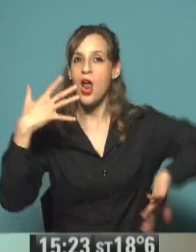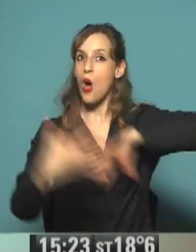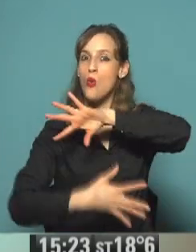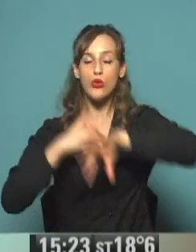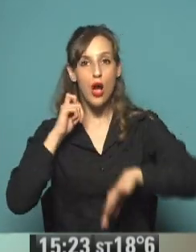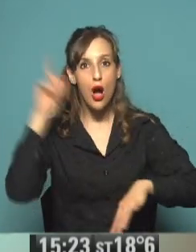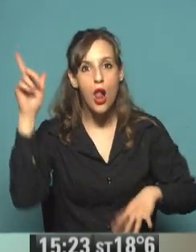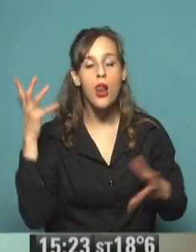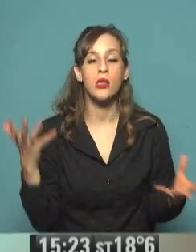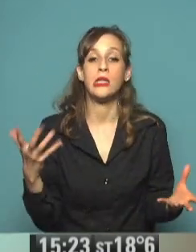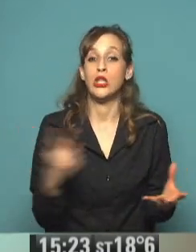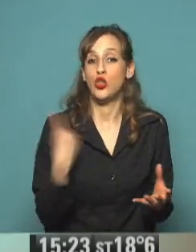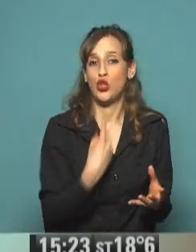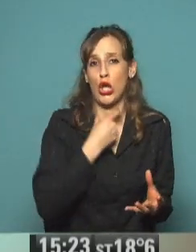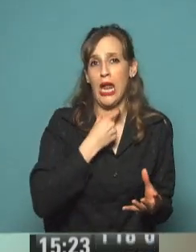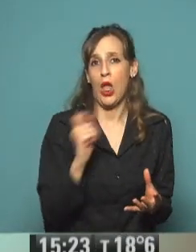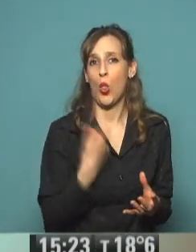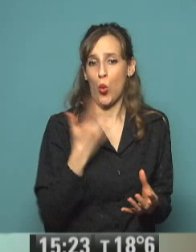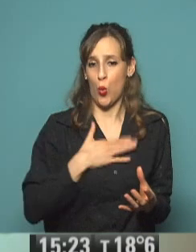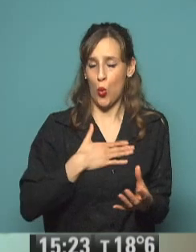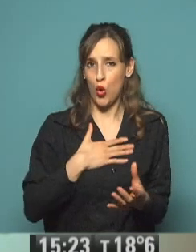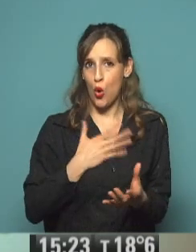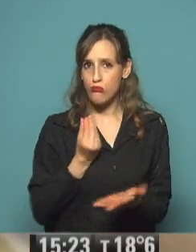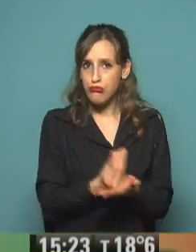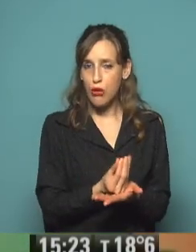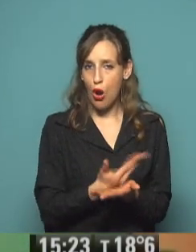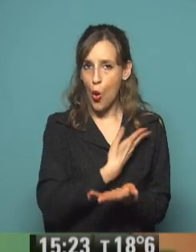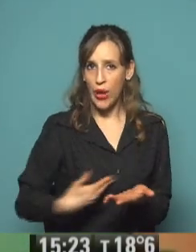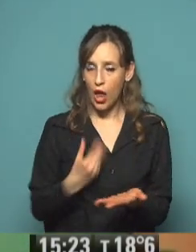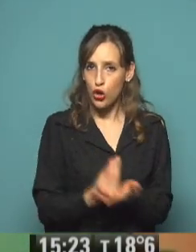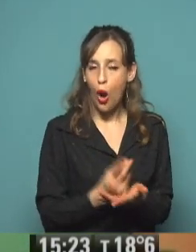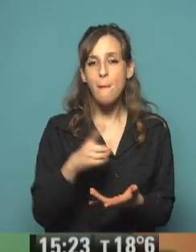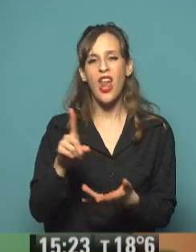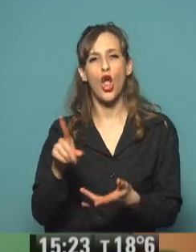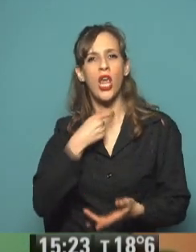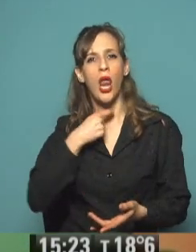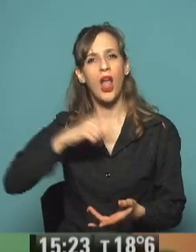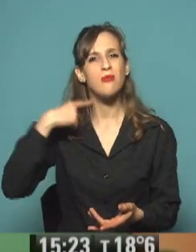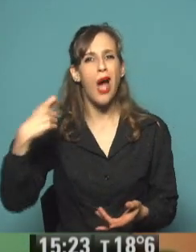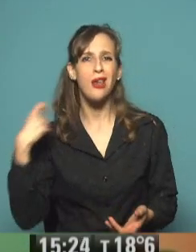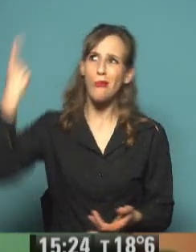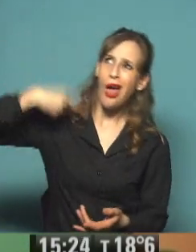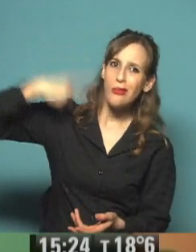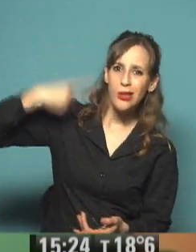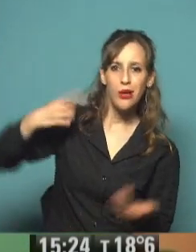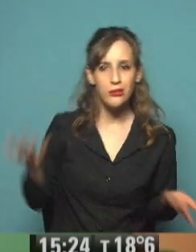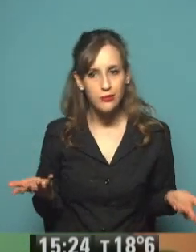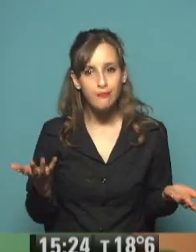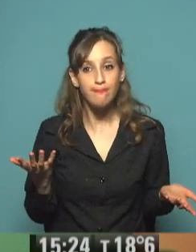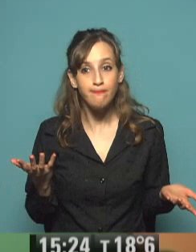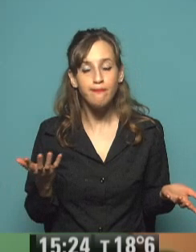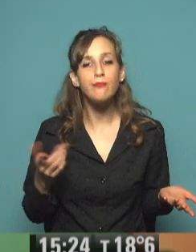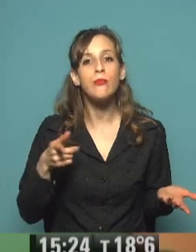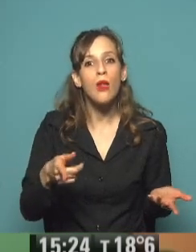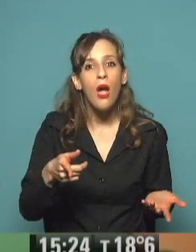nosotros mismos, pero los realistas quieren que sigamos siendo una colonia de España. En el Alto Perú ellos son poderosos y van a bajar para